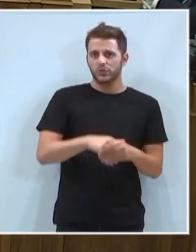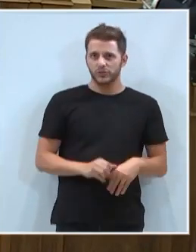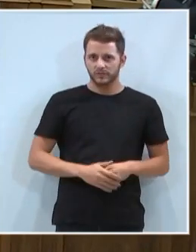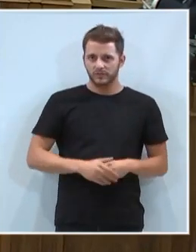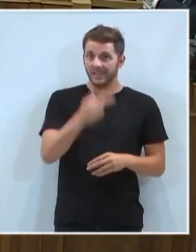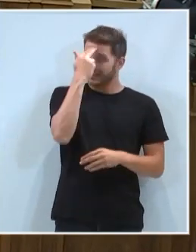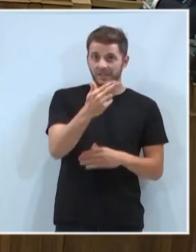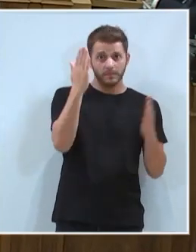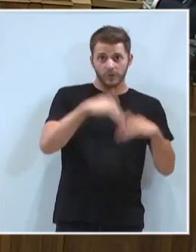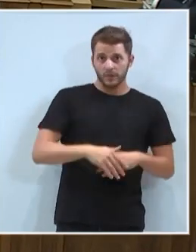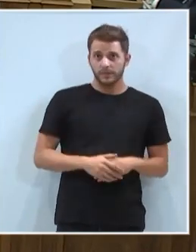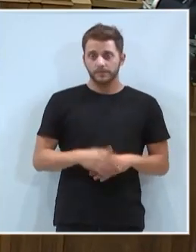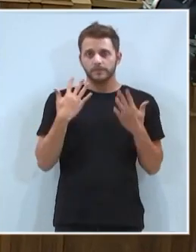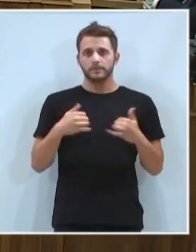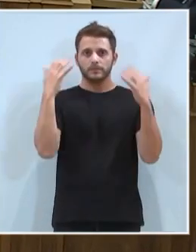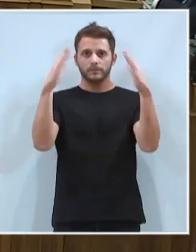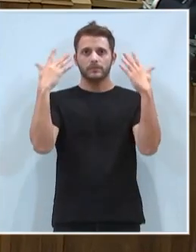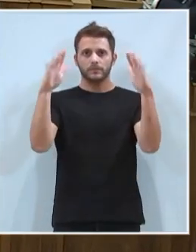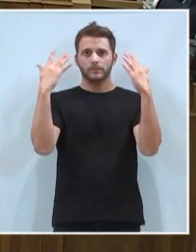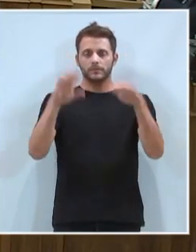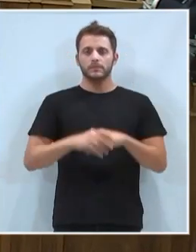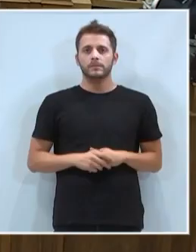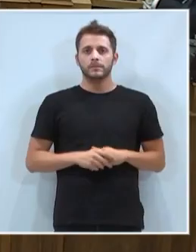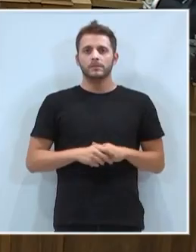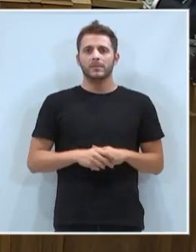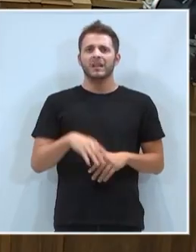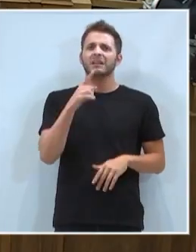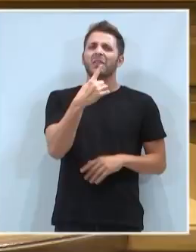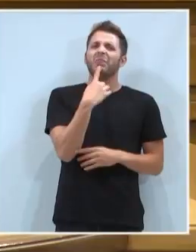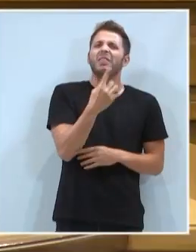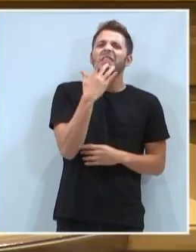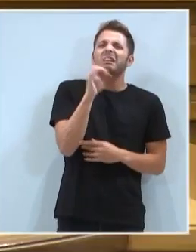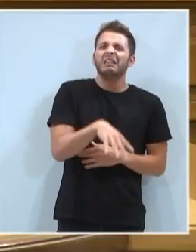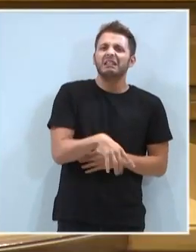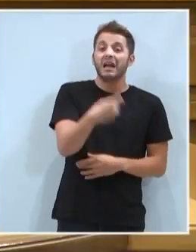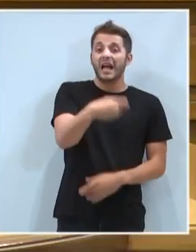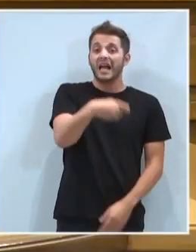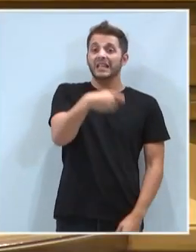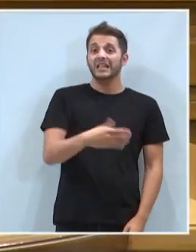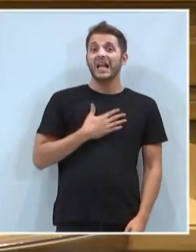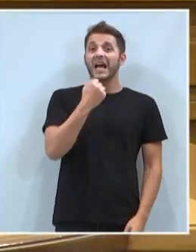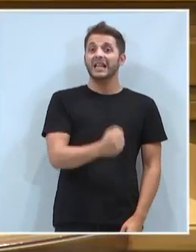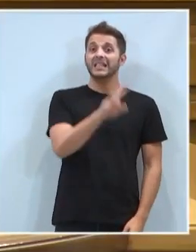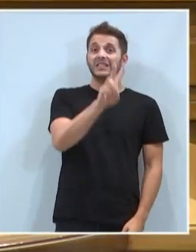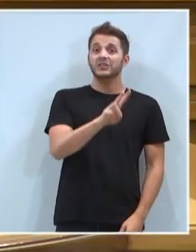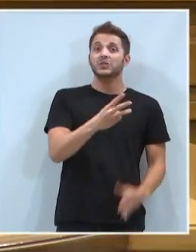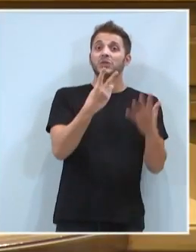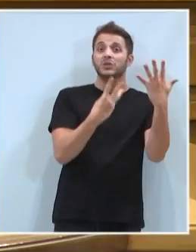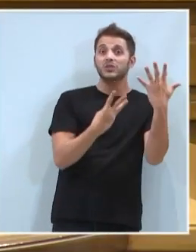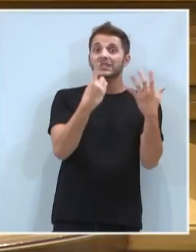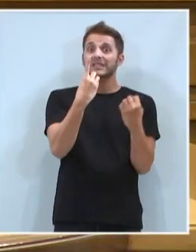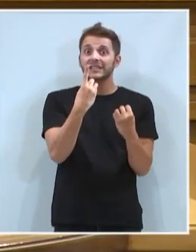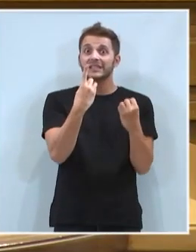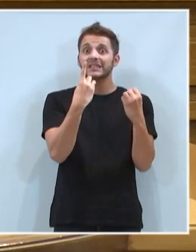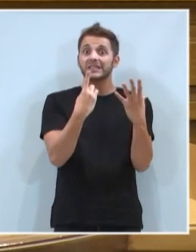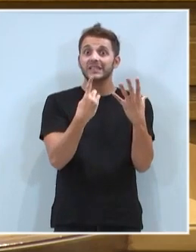Y lo dice quien es vicealcalde con el 86% de los